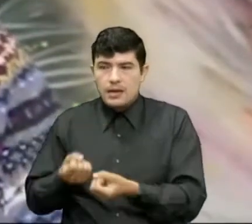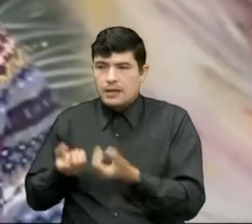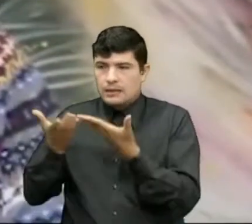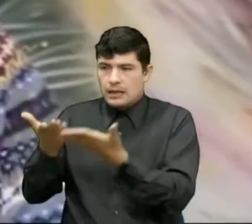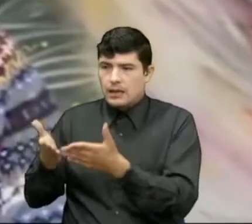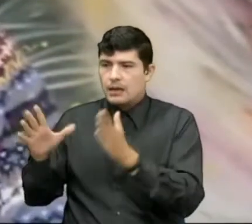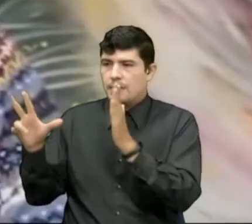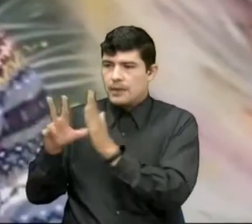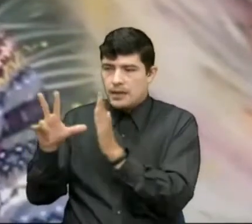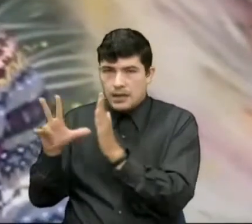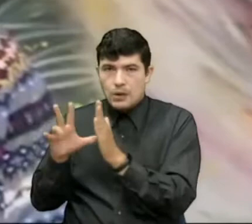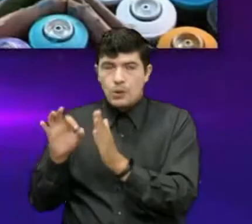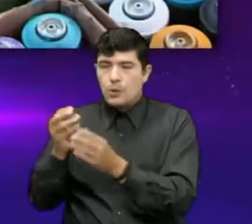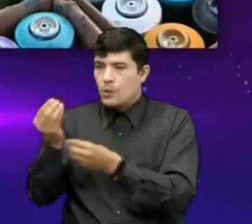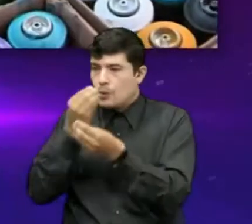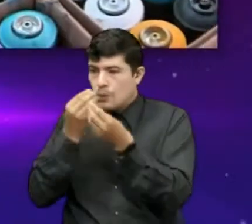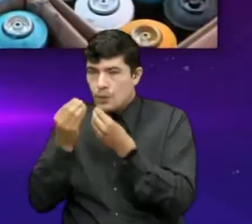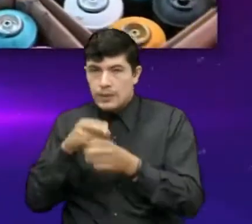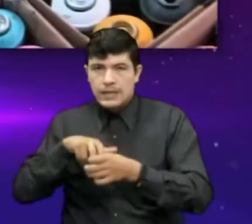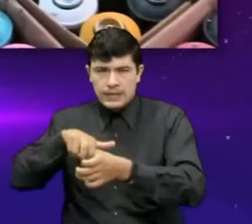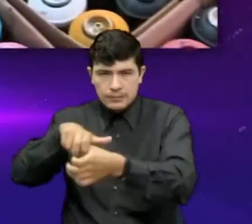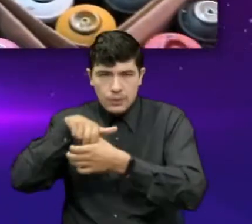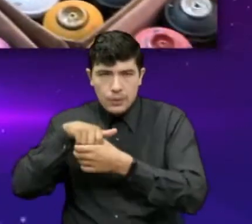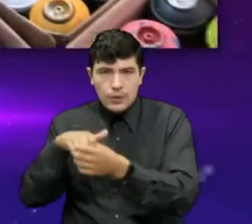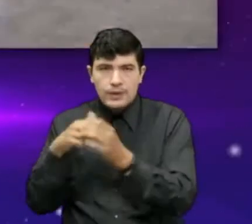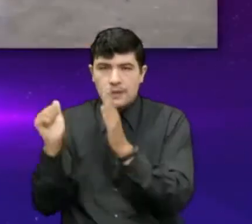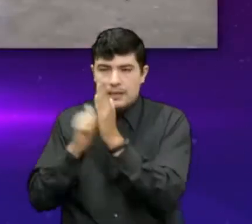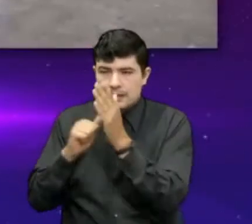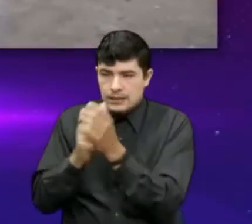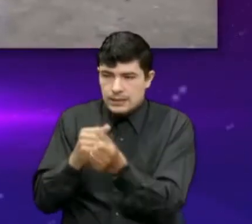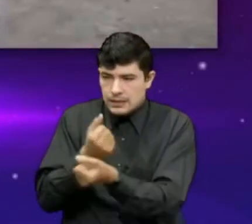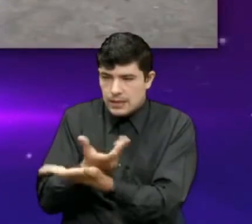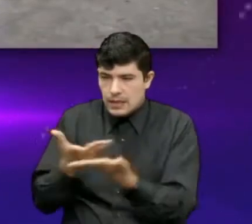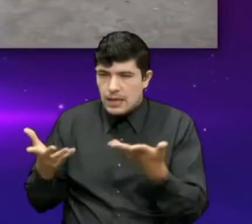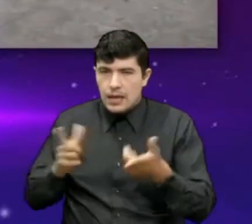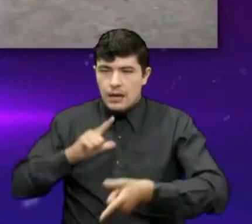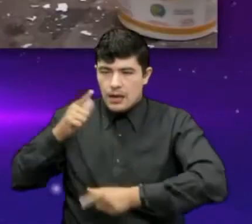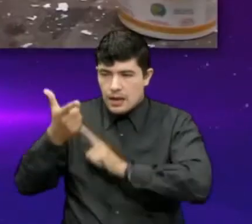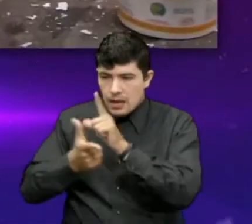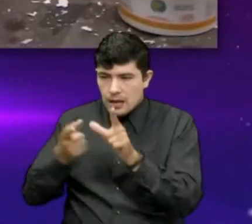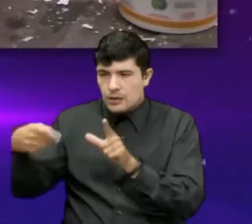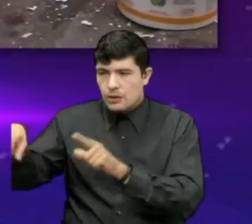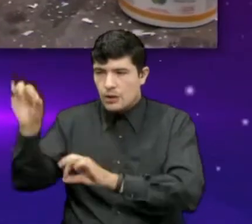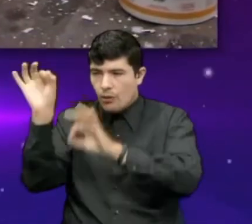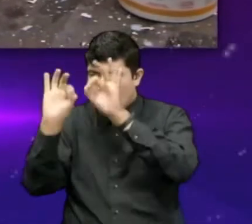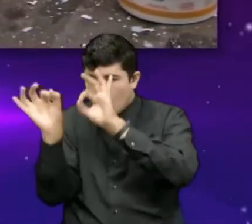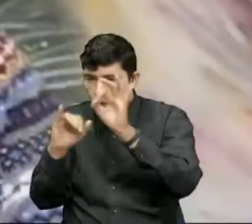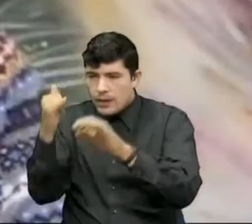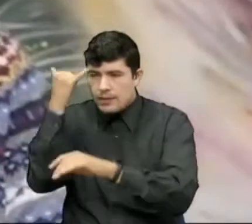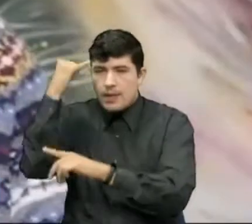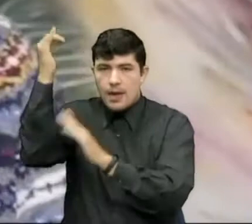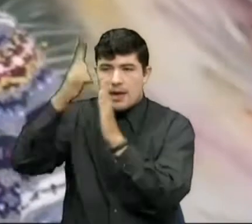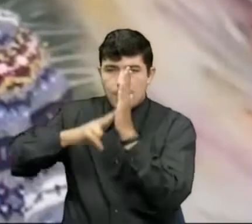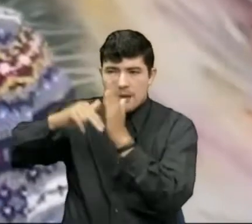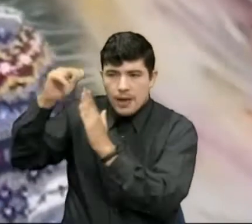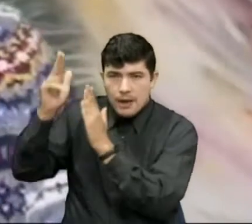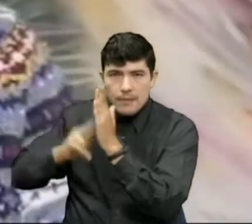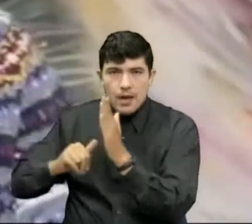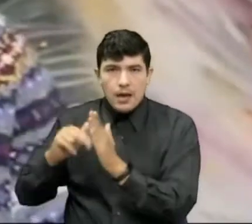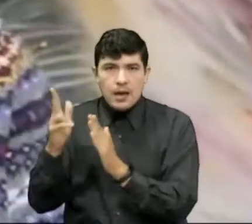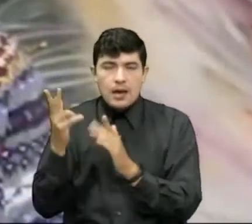alimentación diaria, transportes internos, materiales, logística para la creación de los murales, veladas